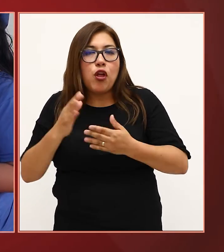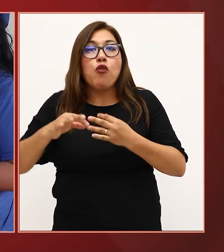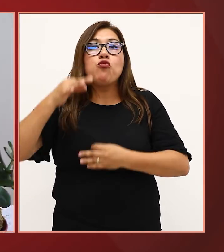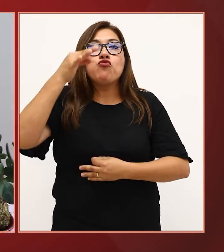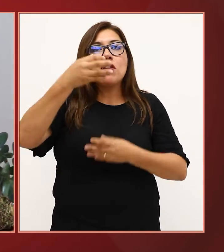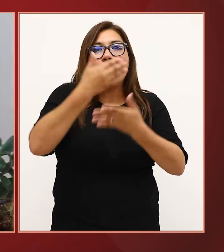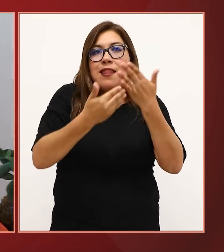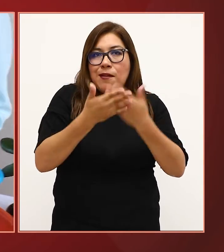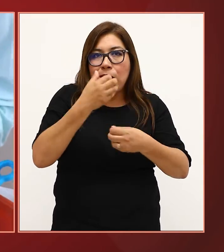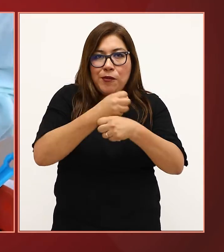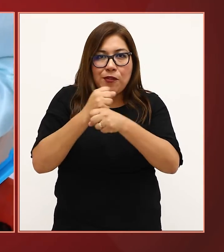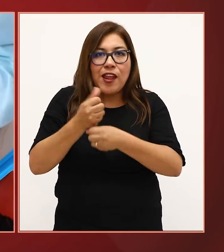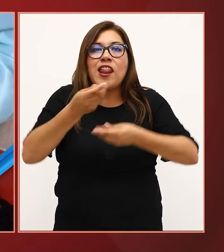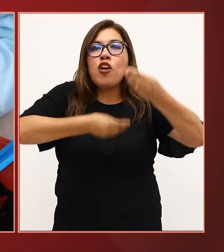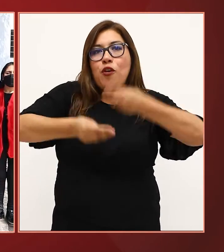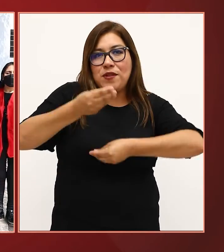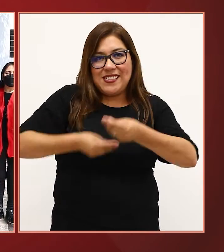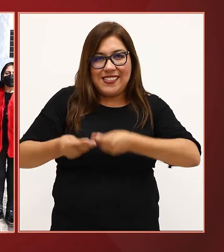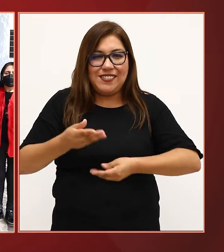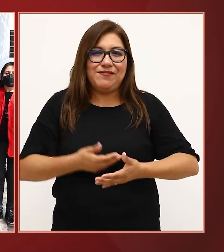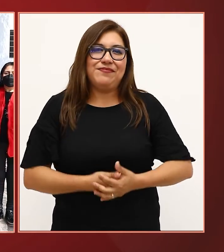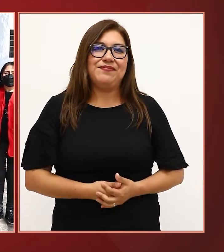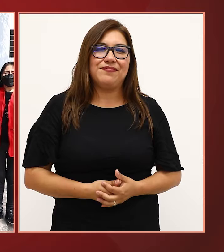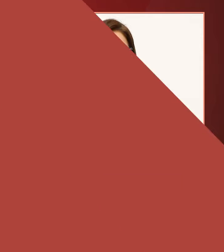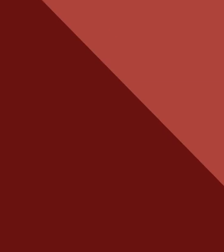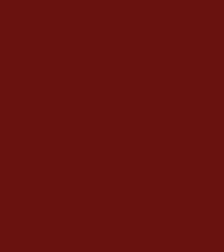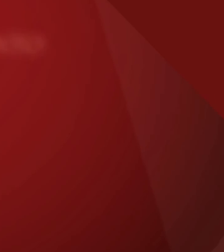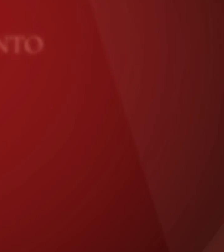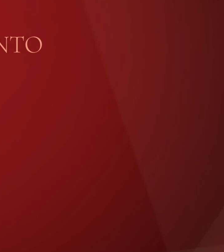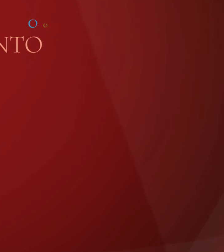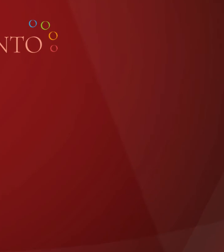viable y su posterior elaboración y comercialización.